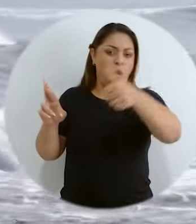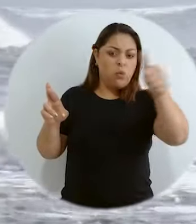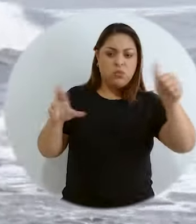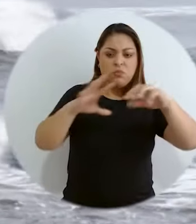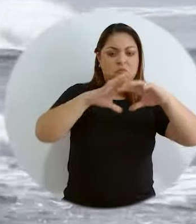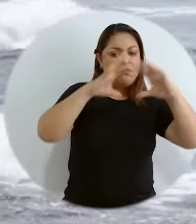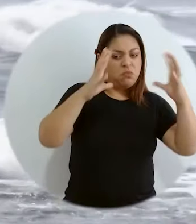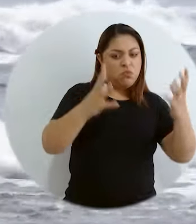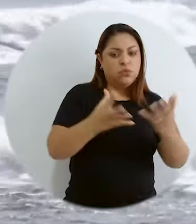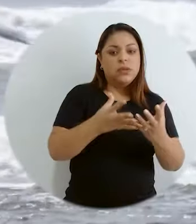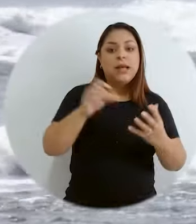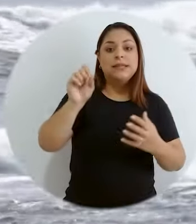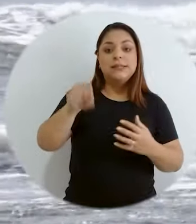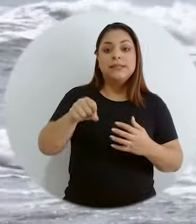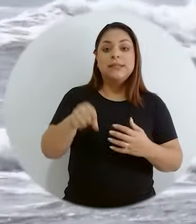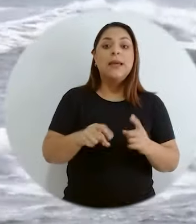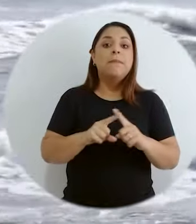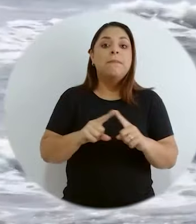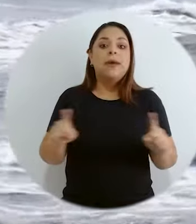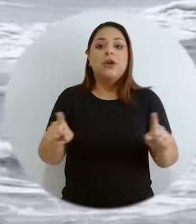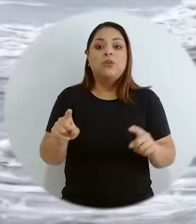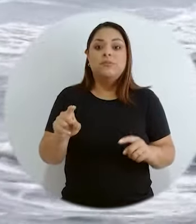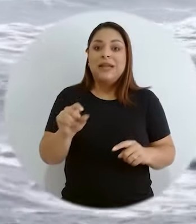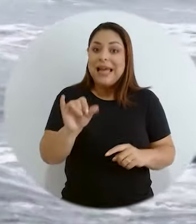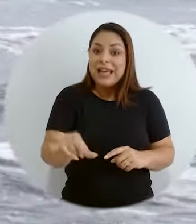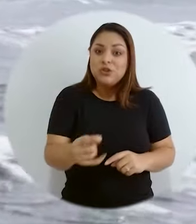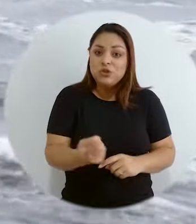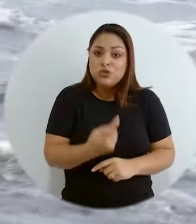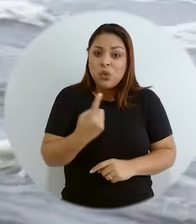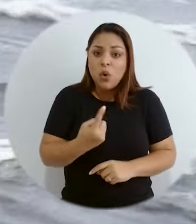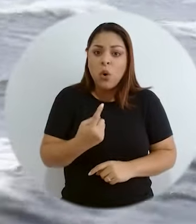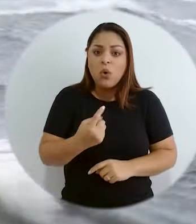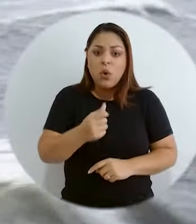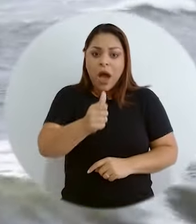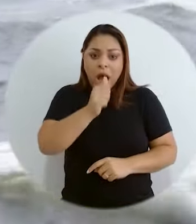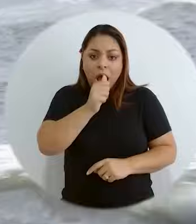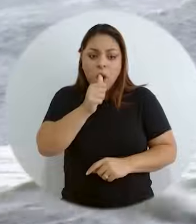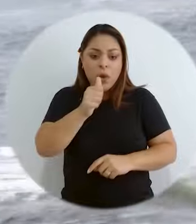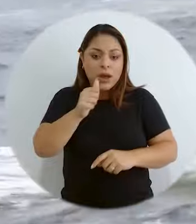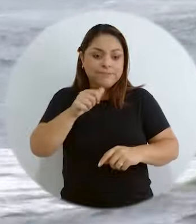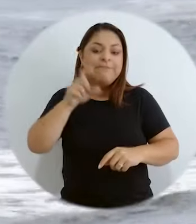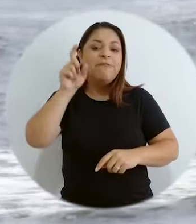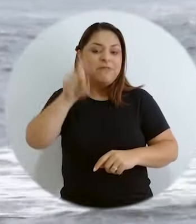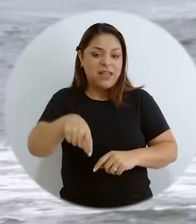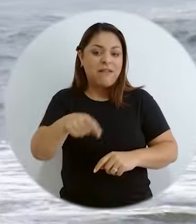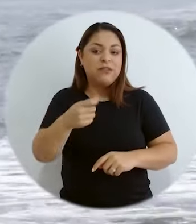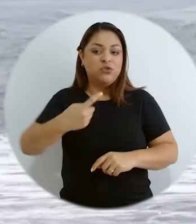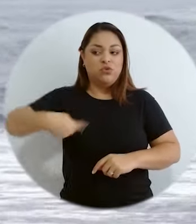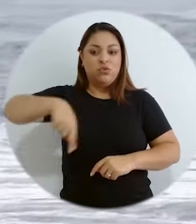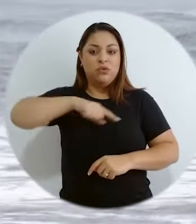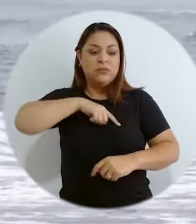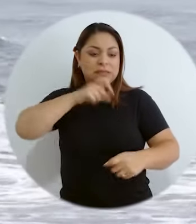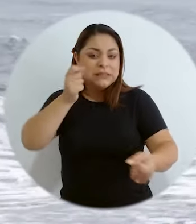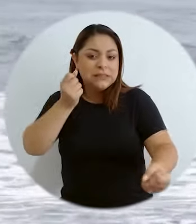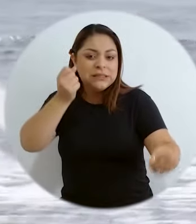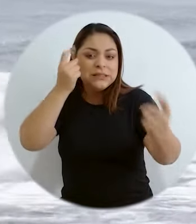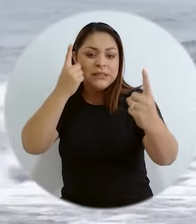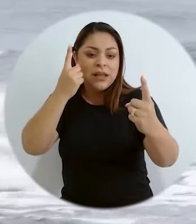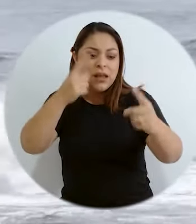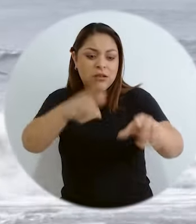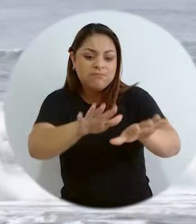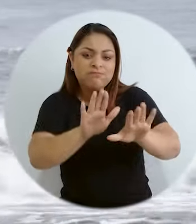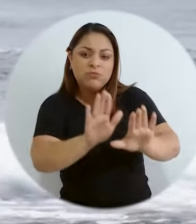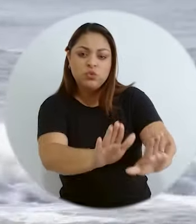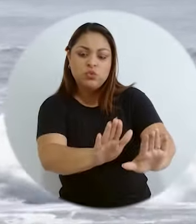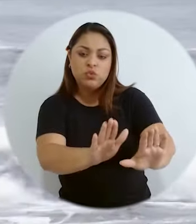ha sido un poco mundial y creo que es eso, porque no estamos en ese mundo subacuático que nos cuesta ser empáticos con los mares. Sí, de hecho, en el marco